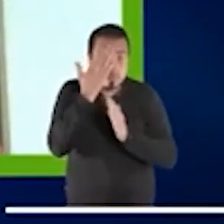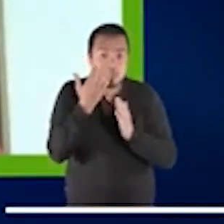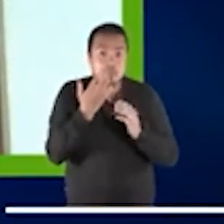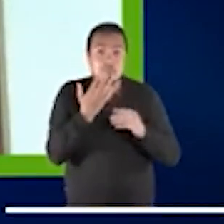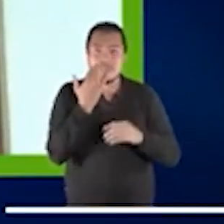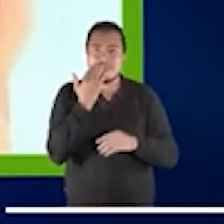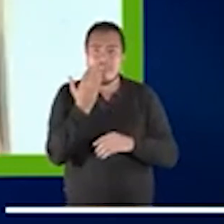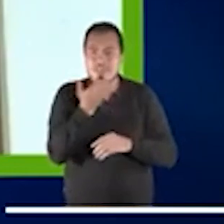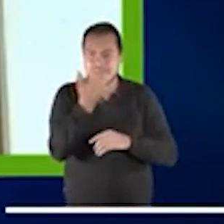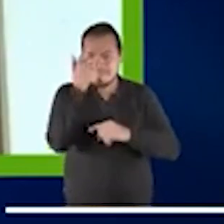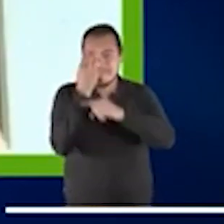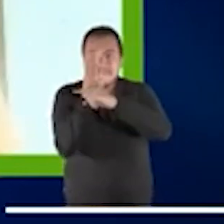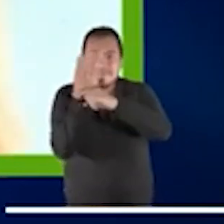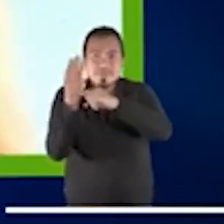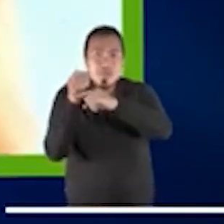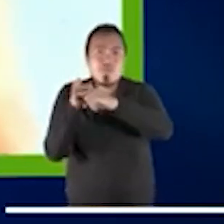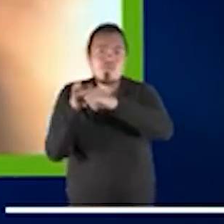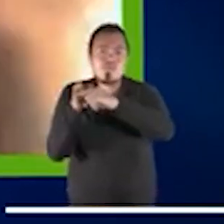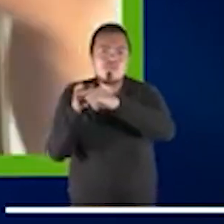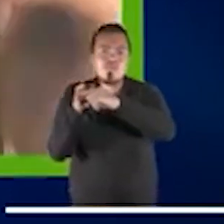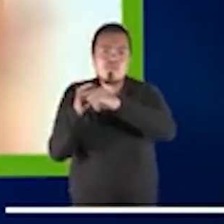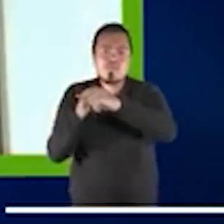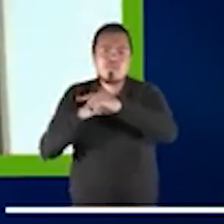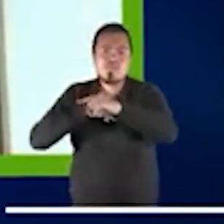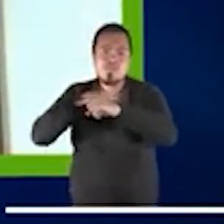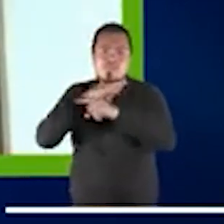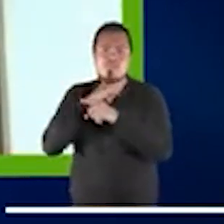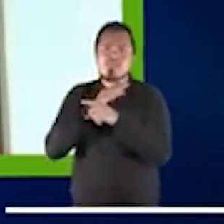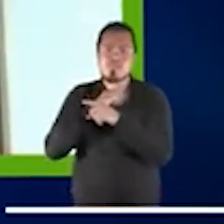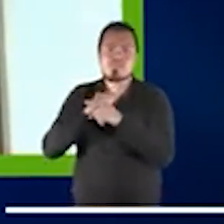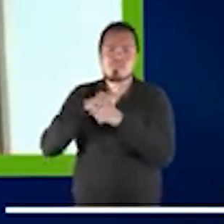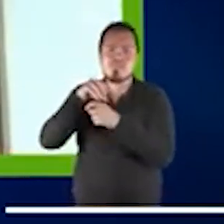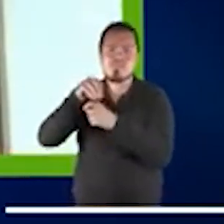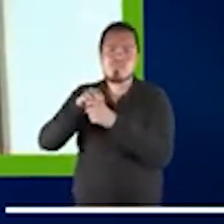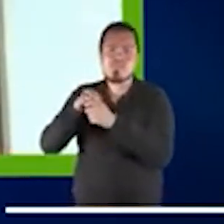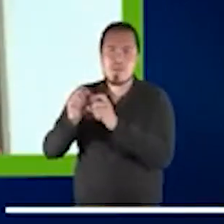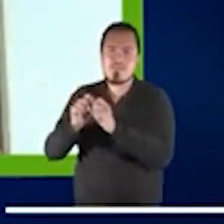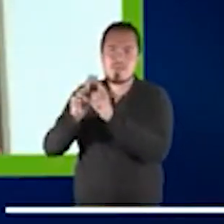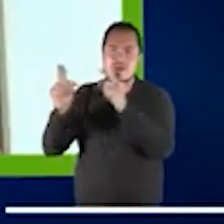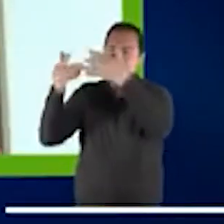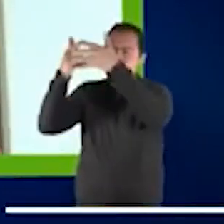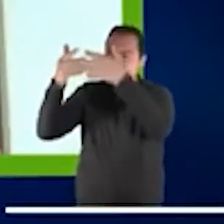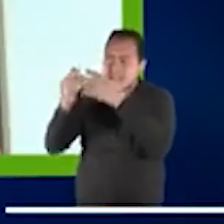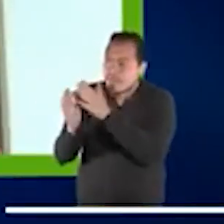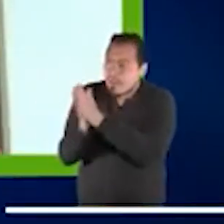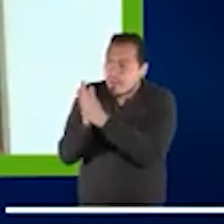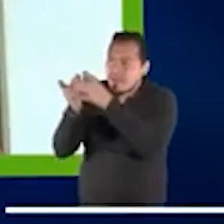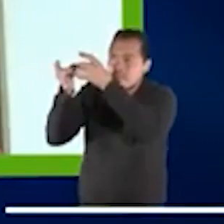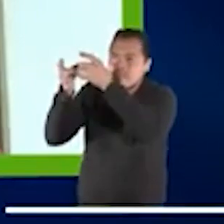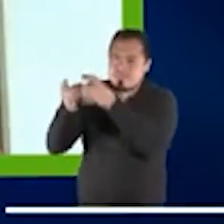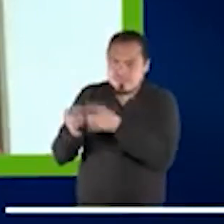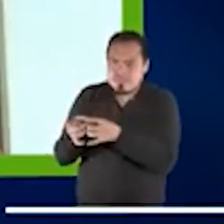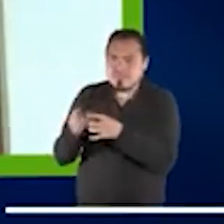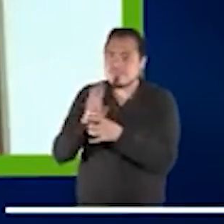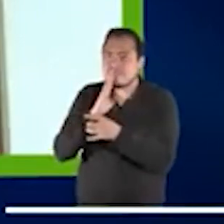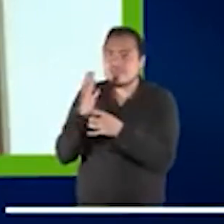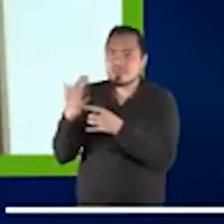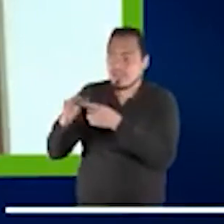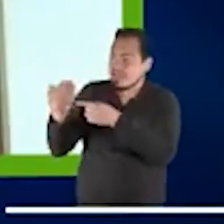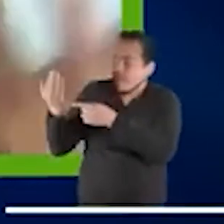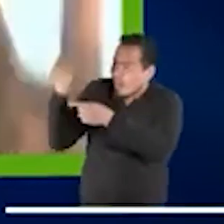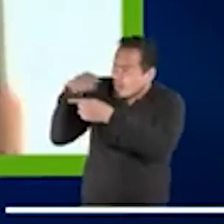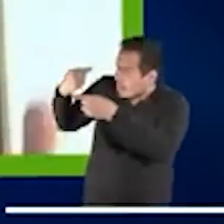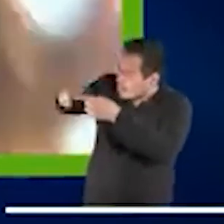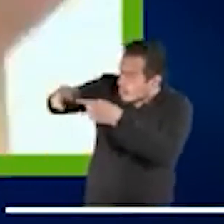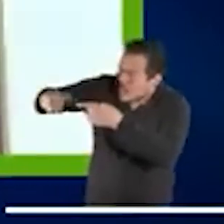web tenemos todos los reports de los encuentros hechos de esos grupos de profesionales en los últimos